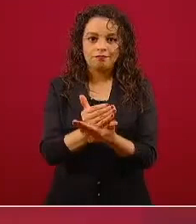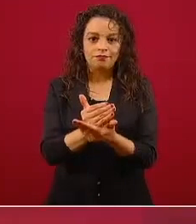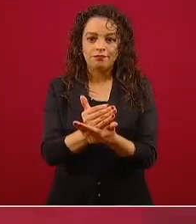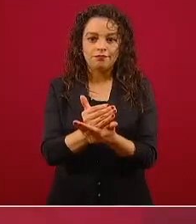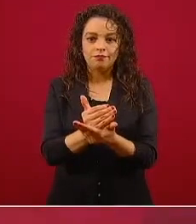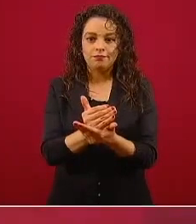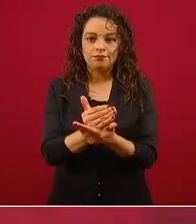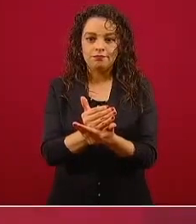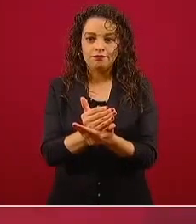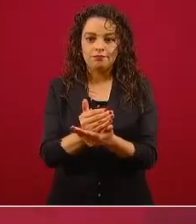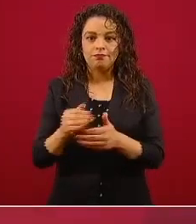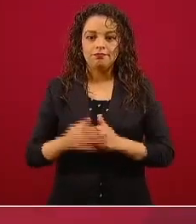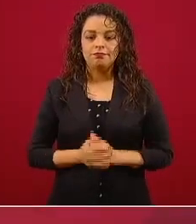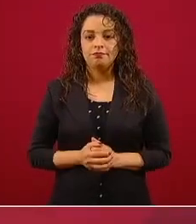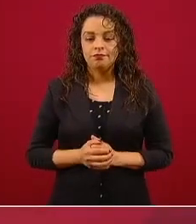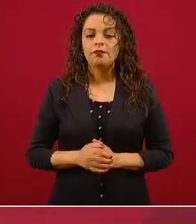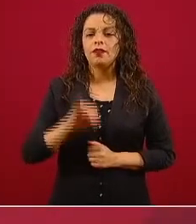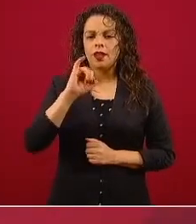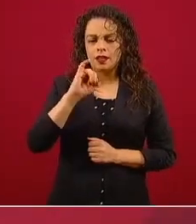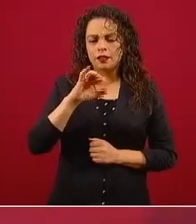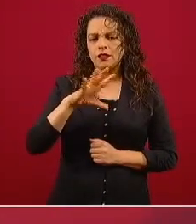de tener ingresos.